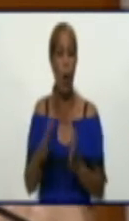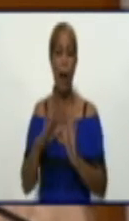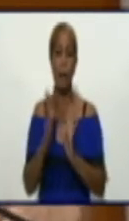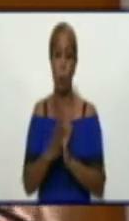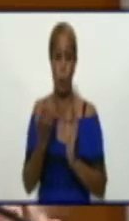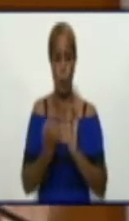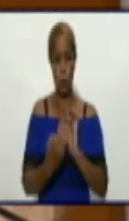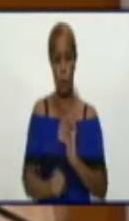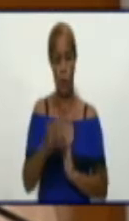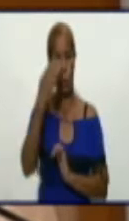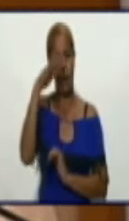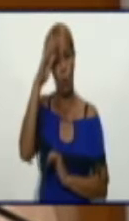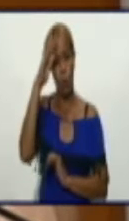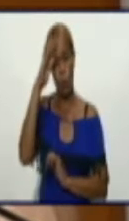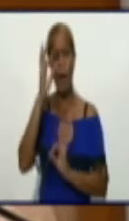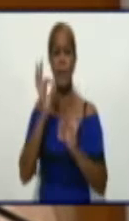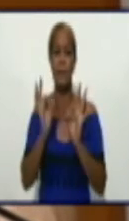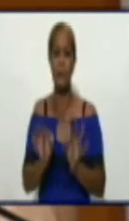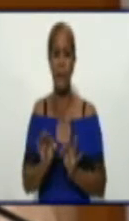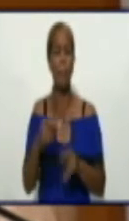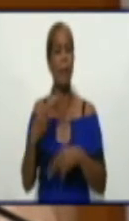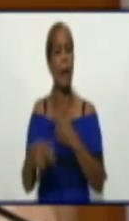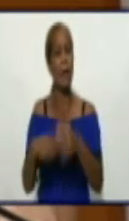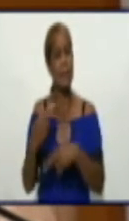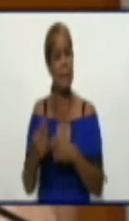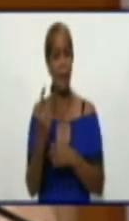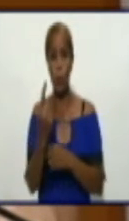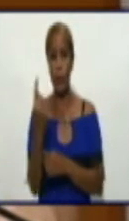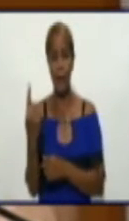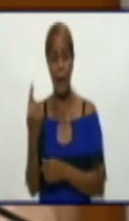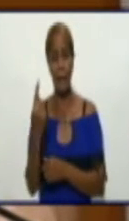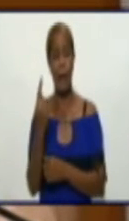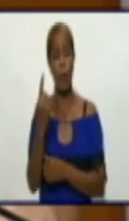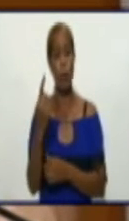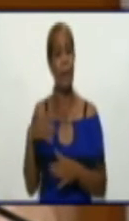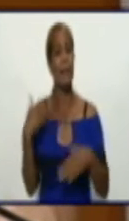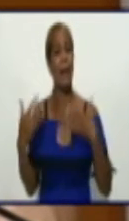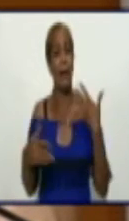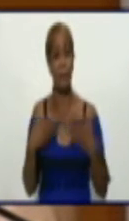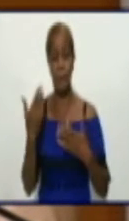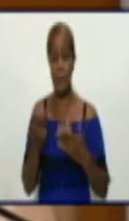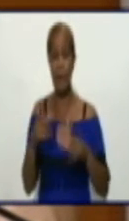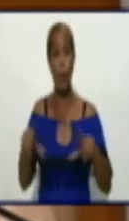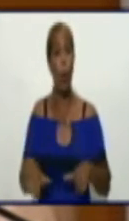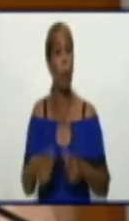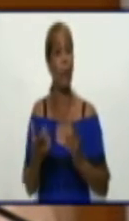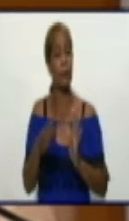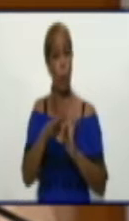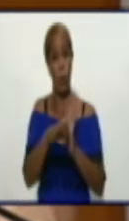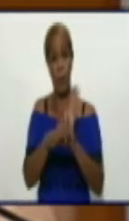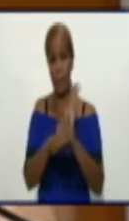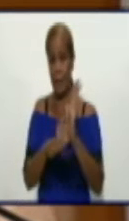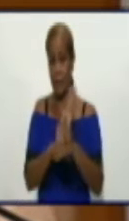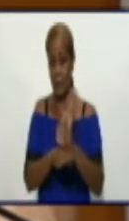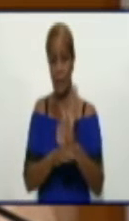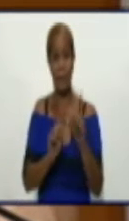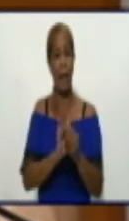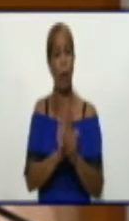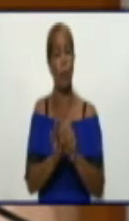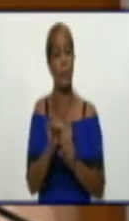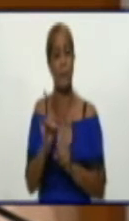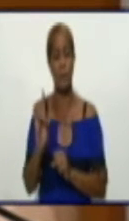Estaremos siempre adoptando en cada una de las actividades que hagamos las medidas en el enfrentamiento a la pandemia de la COVID-19,